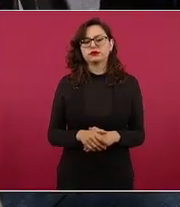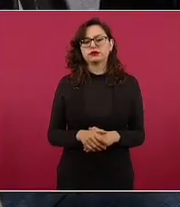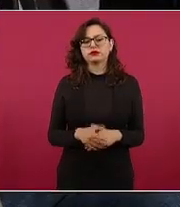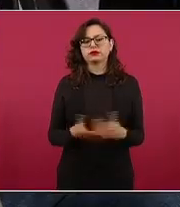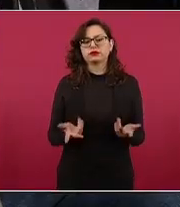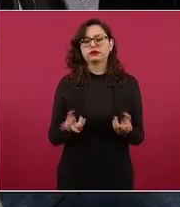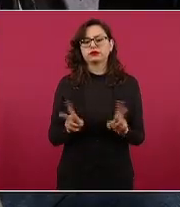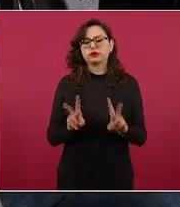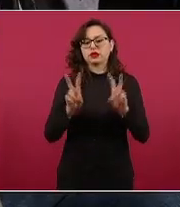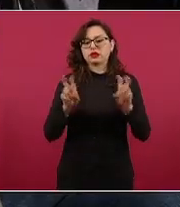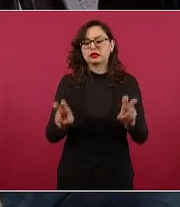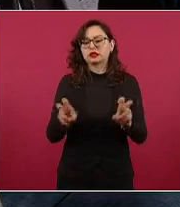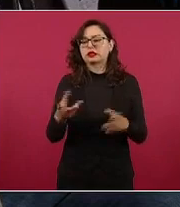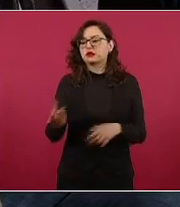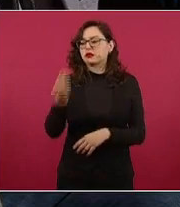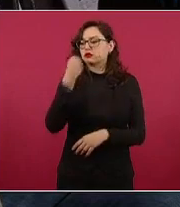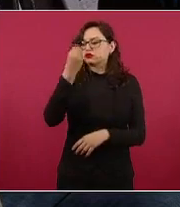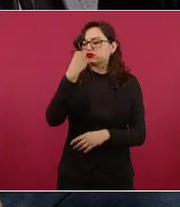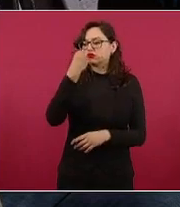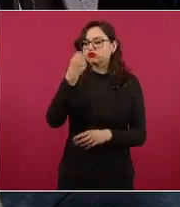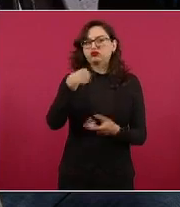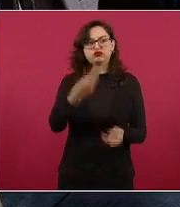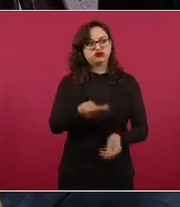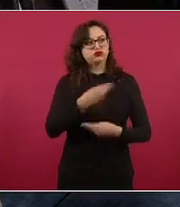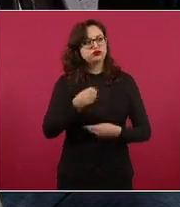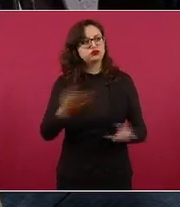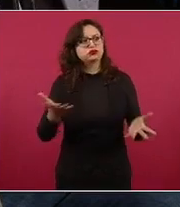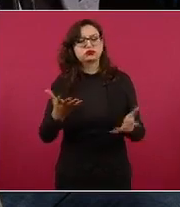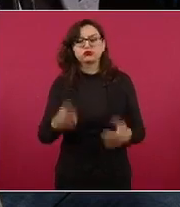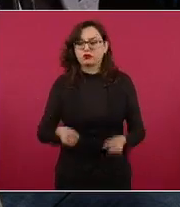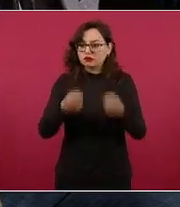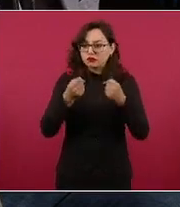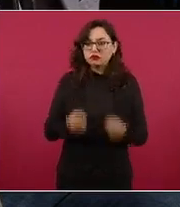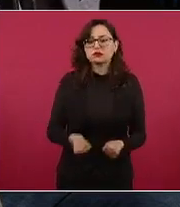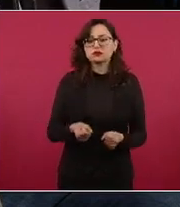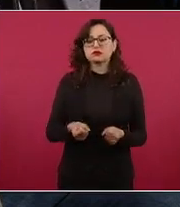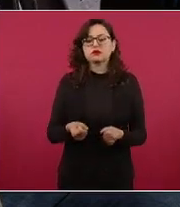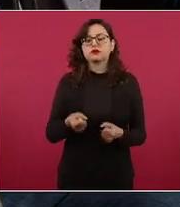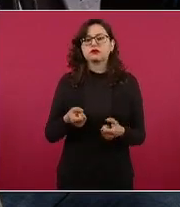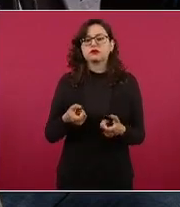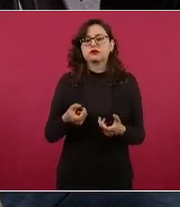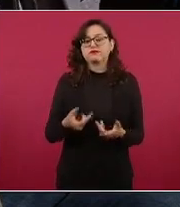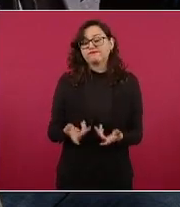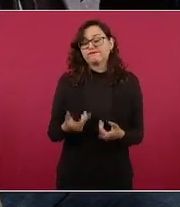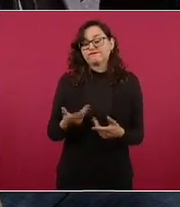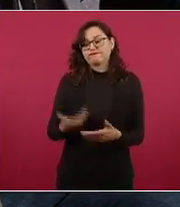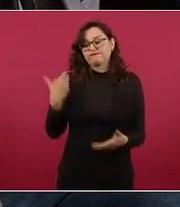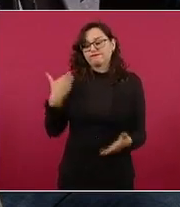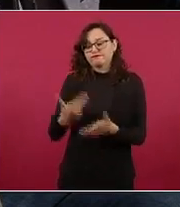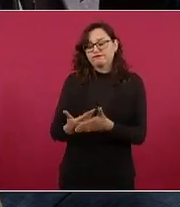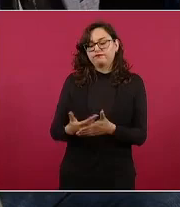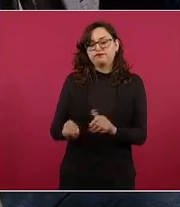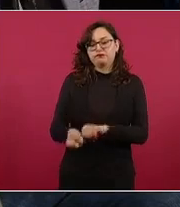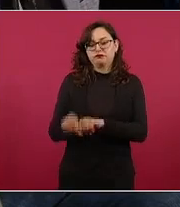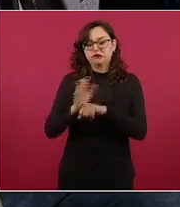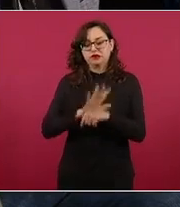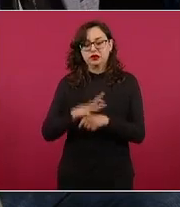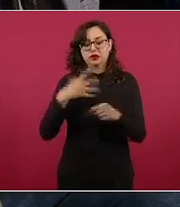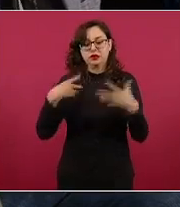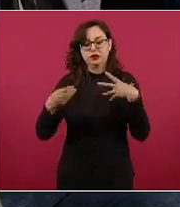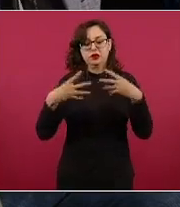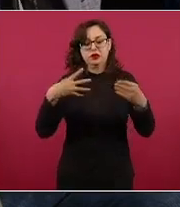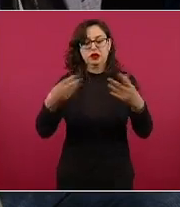seguridad alimentada alimentaria que ha sido tan golpeada primero por la pandemia de la COVID-19 y ahora con el